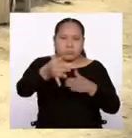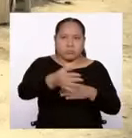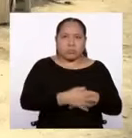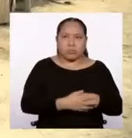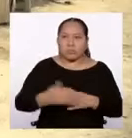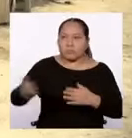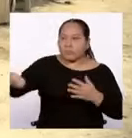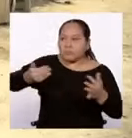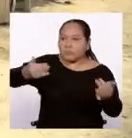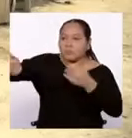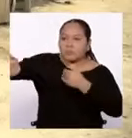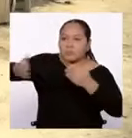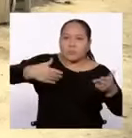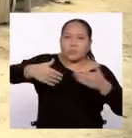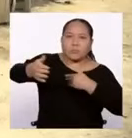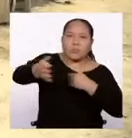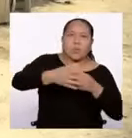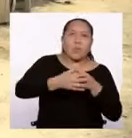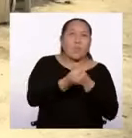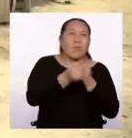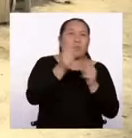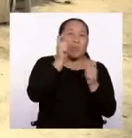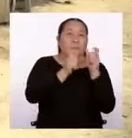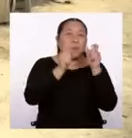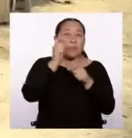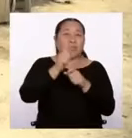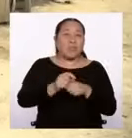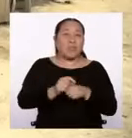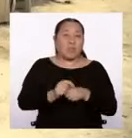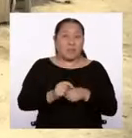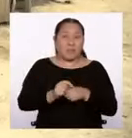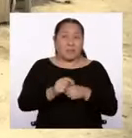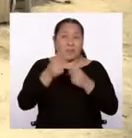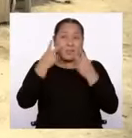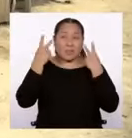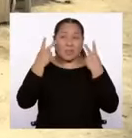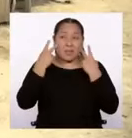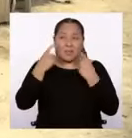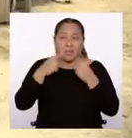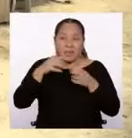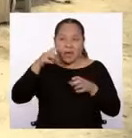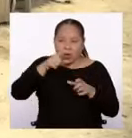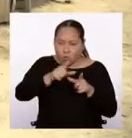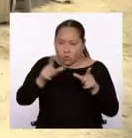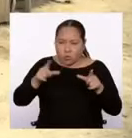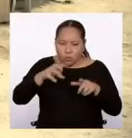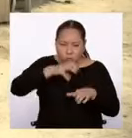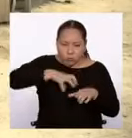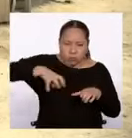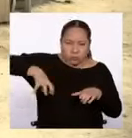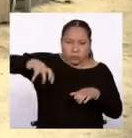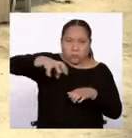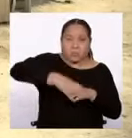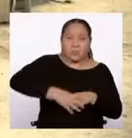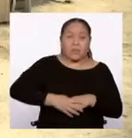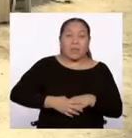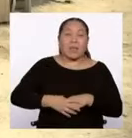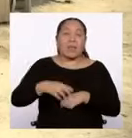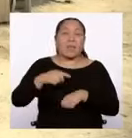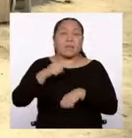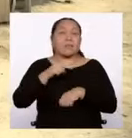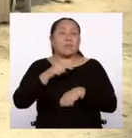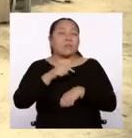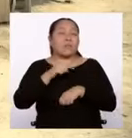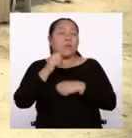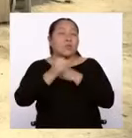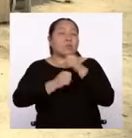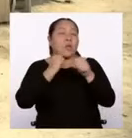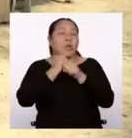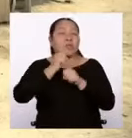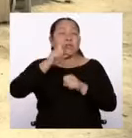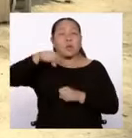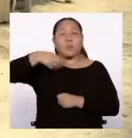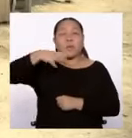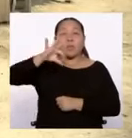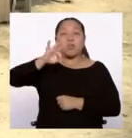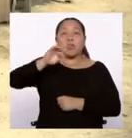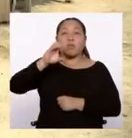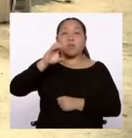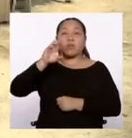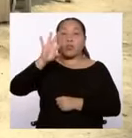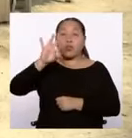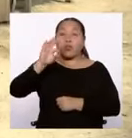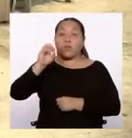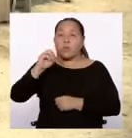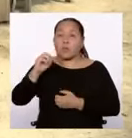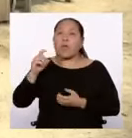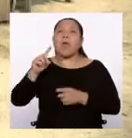conglomerados de población indígena en centros urbanos. En la década de 1990 comenzó la